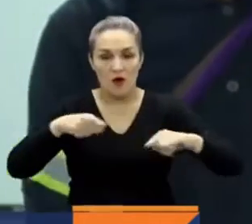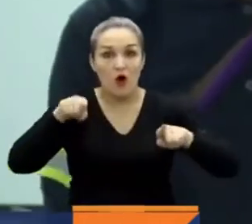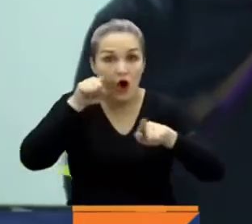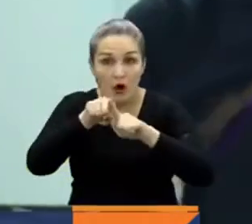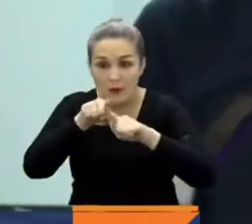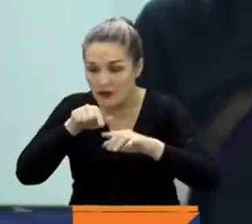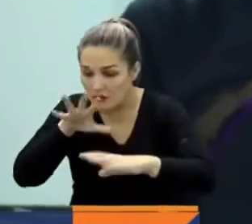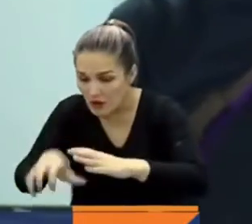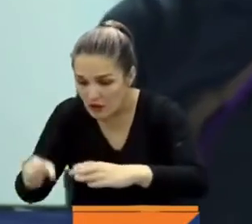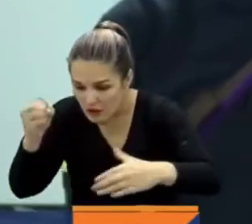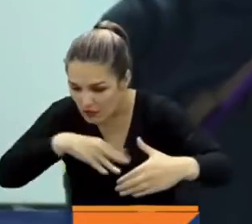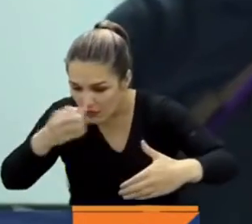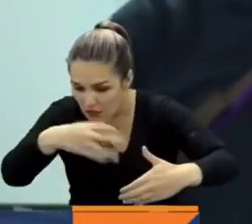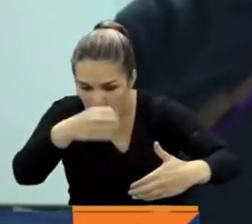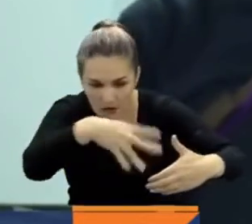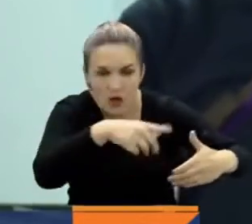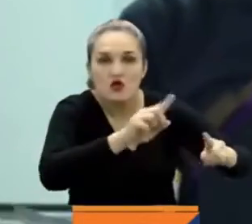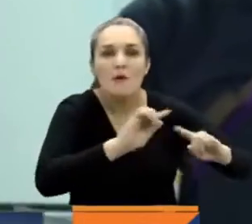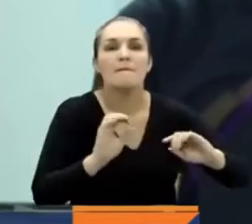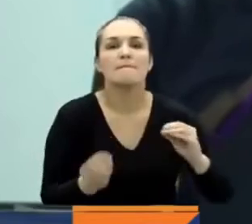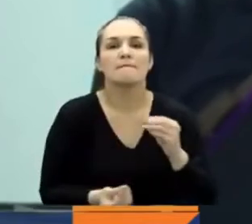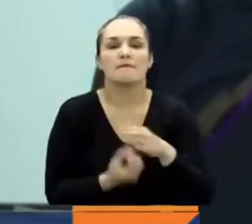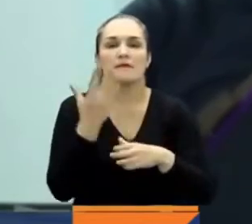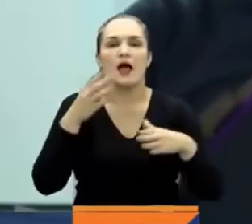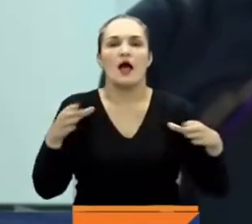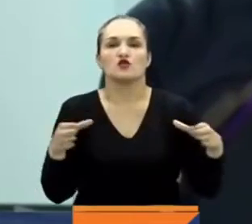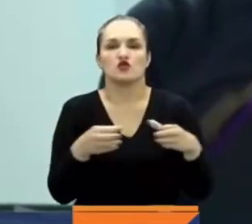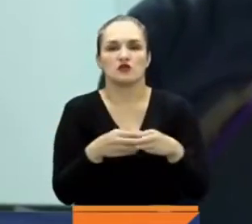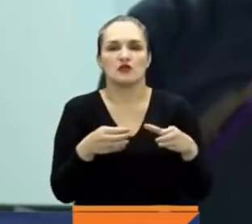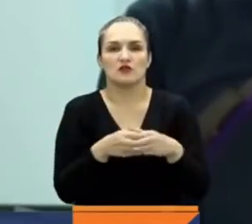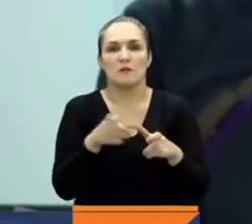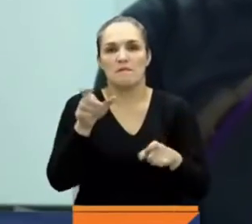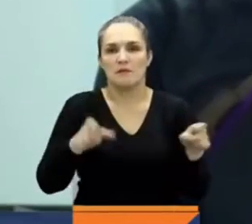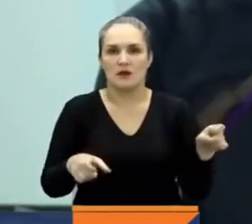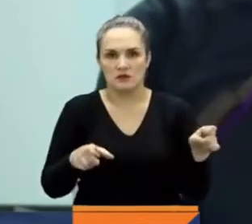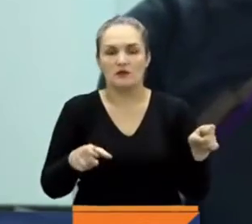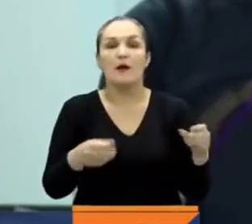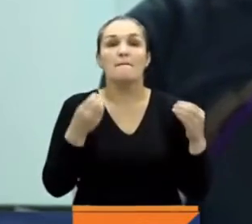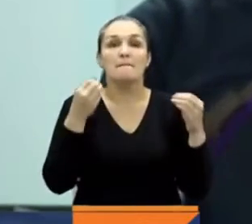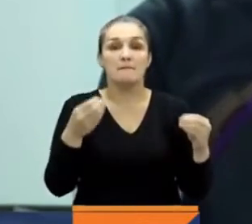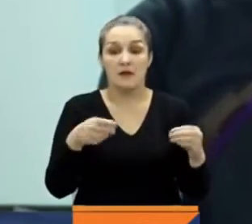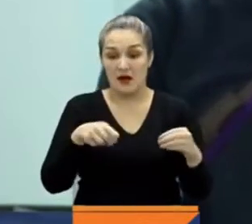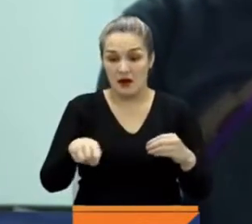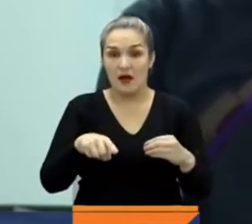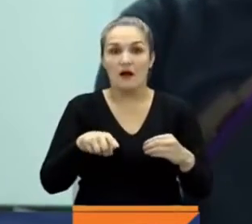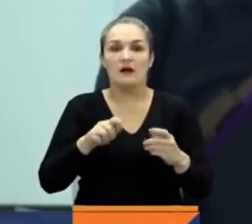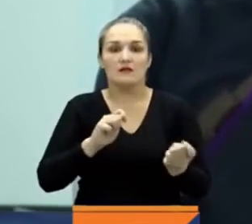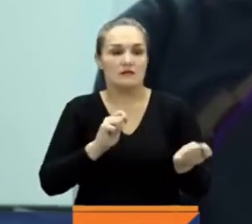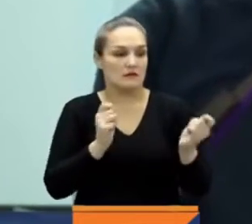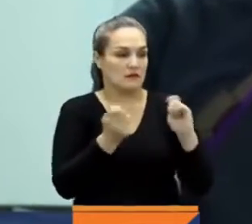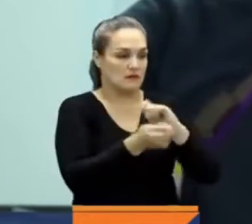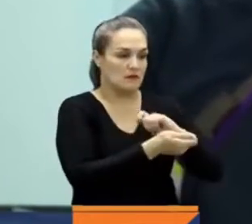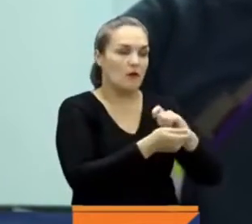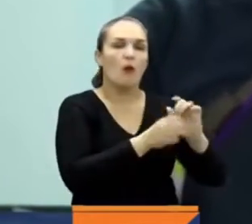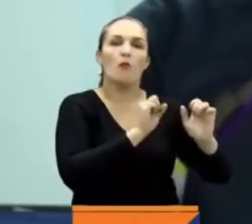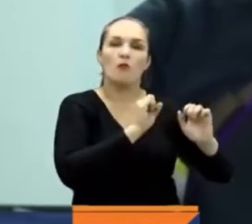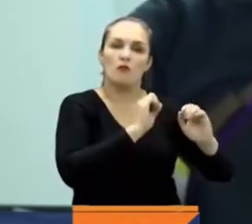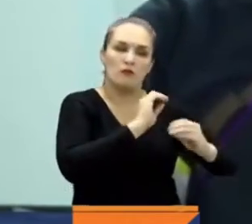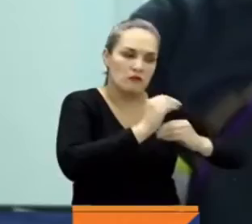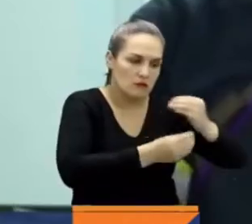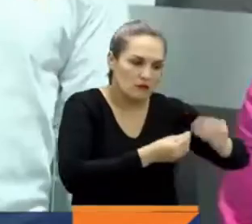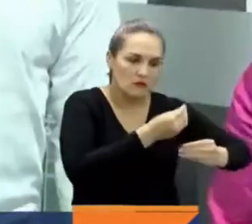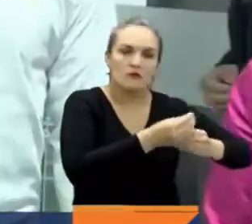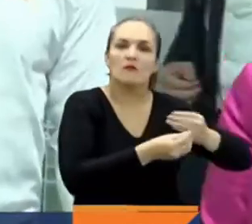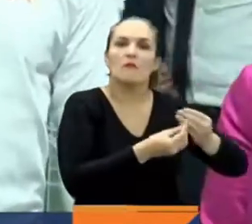sino fortalecer sus asociaciones para que puedan empezar a reconvertir los materiales y generar valor agregado en lógica de